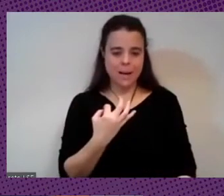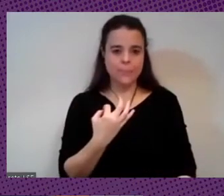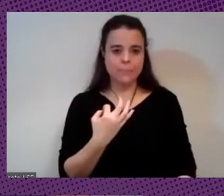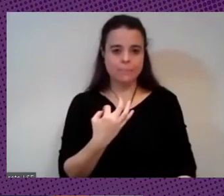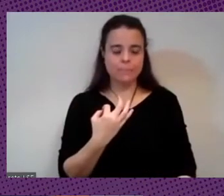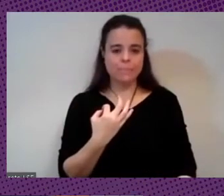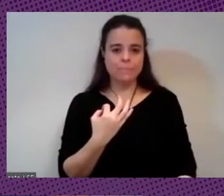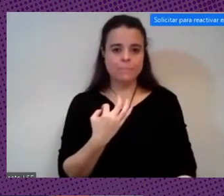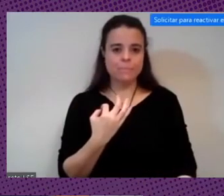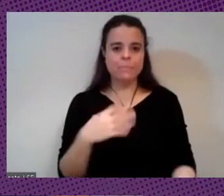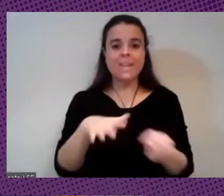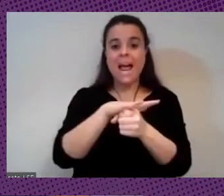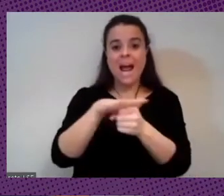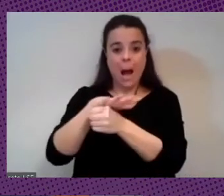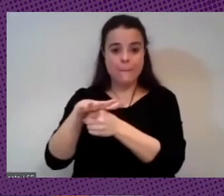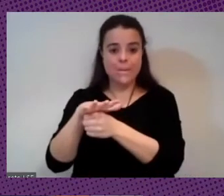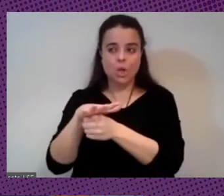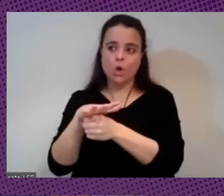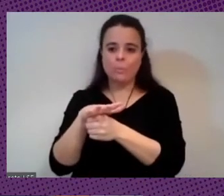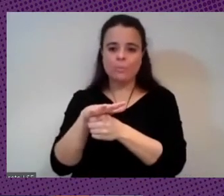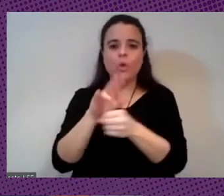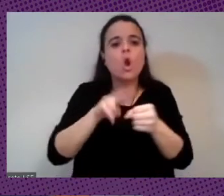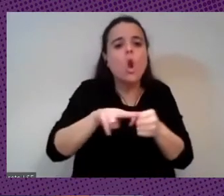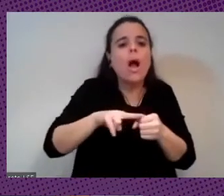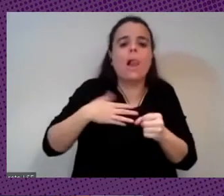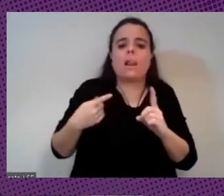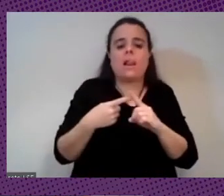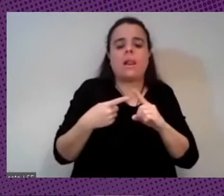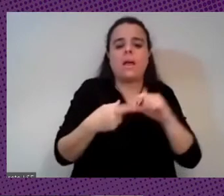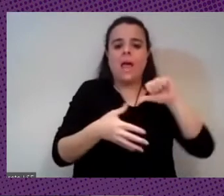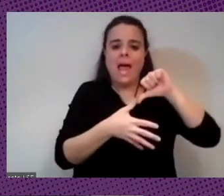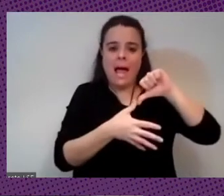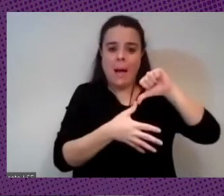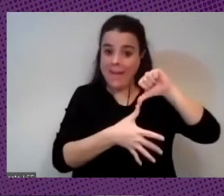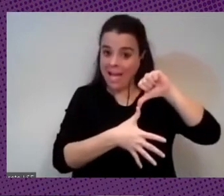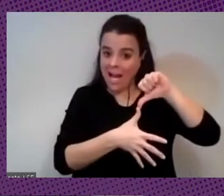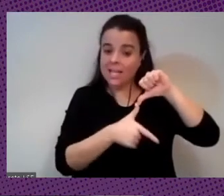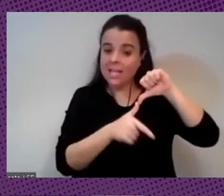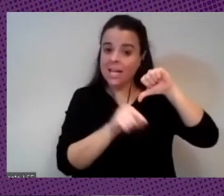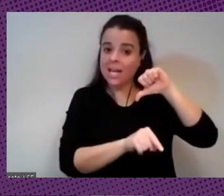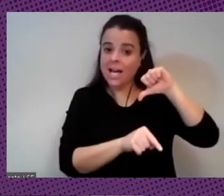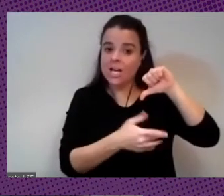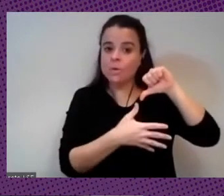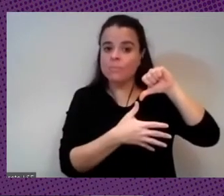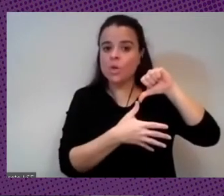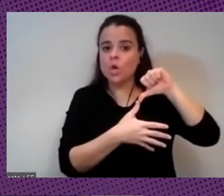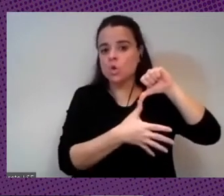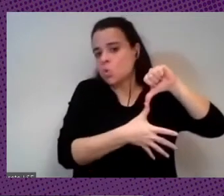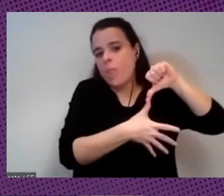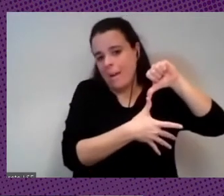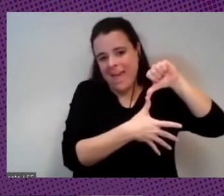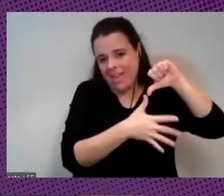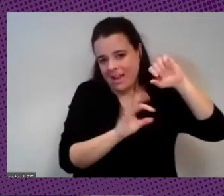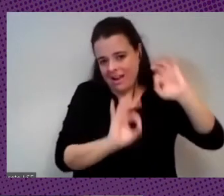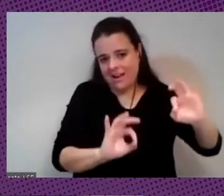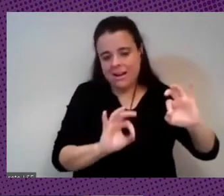los ámbitos locales me refiero a América Latina hay una y Sudamérica en particular una idea